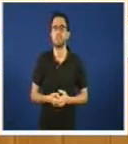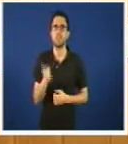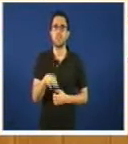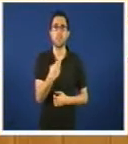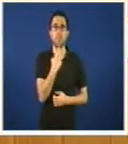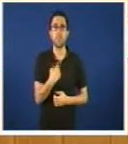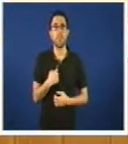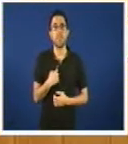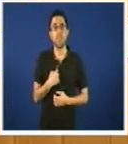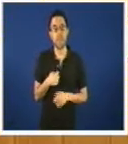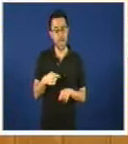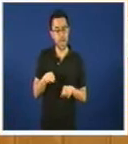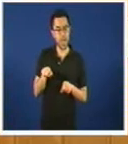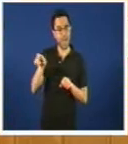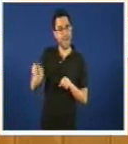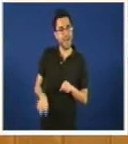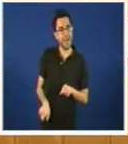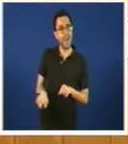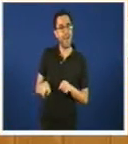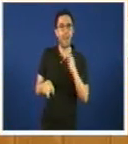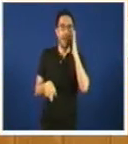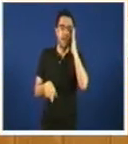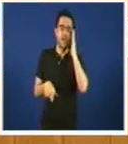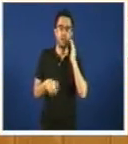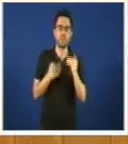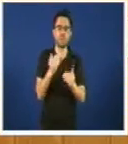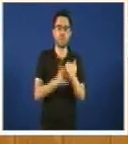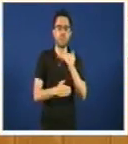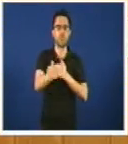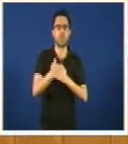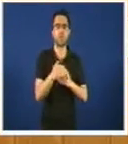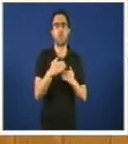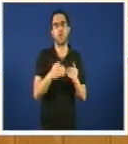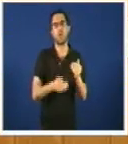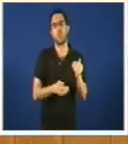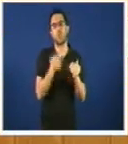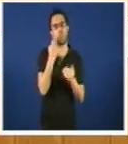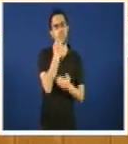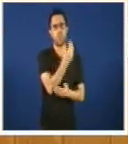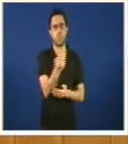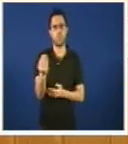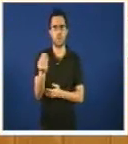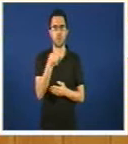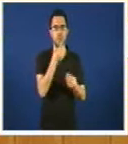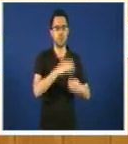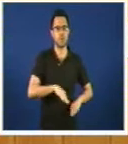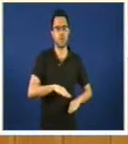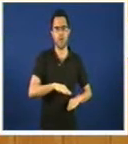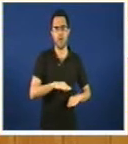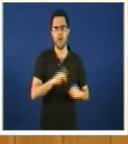grande futuro é eliminar o Museo da Historia e convertir o Museo do Gallaz nun centro de exposicións temporais